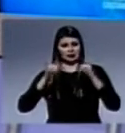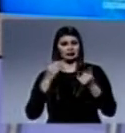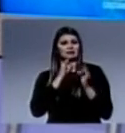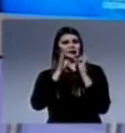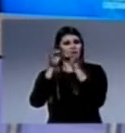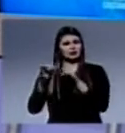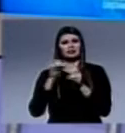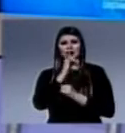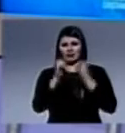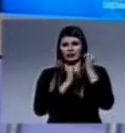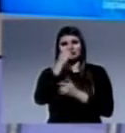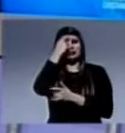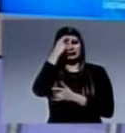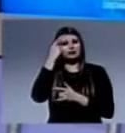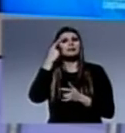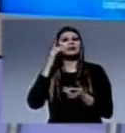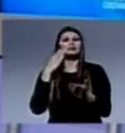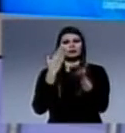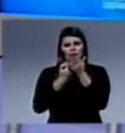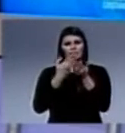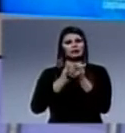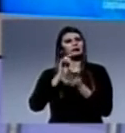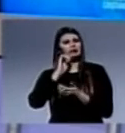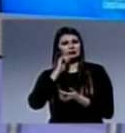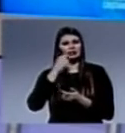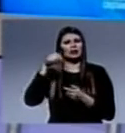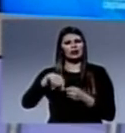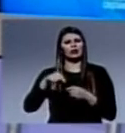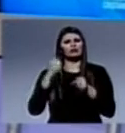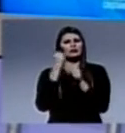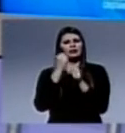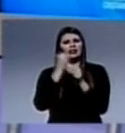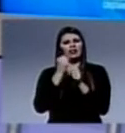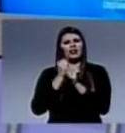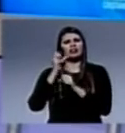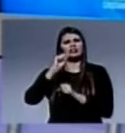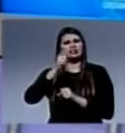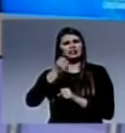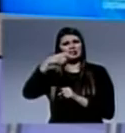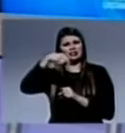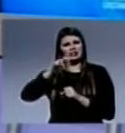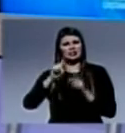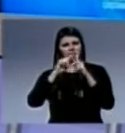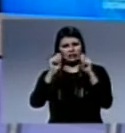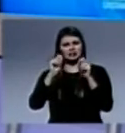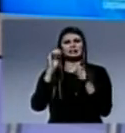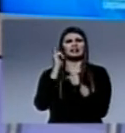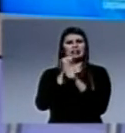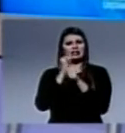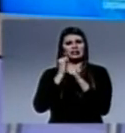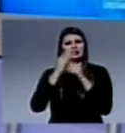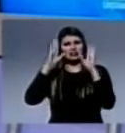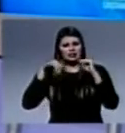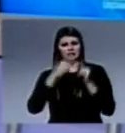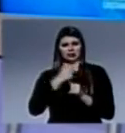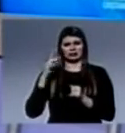de Noticiero Cristiano. Pero esta vez para mostrarte más acerca del Ministerio Santa Iglesia del Señor que está llevando las buenas nuevas de